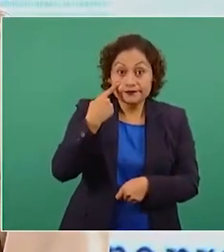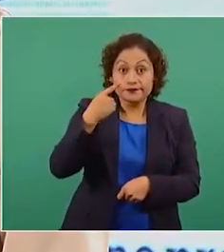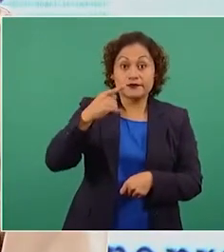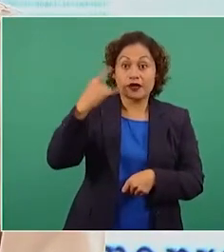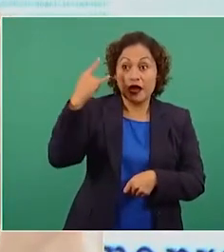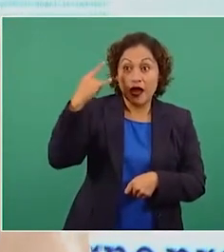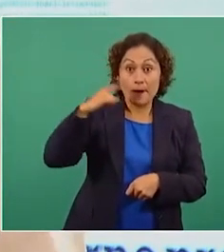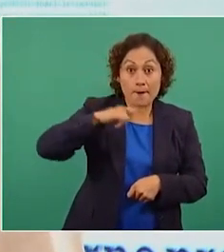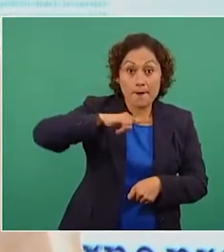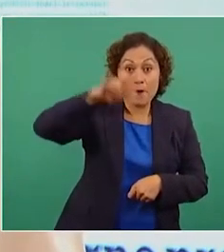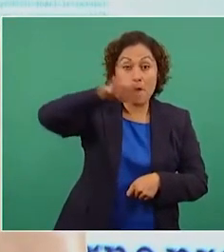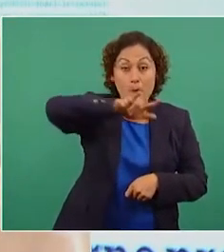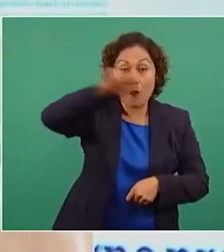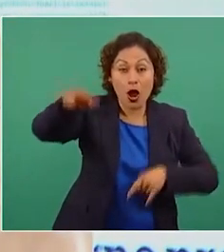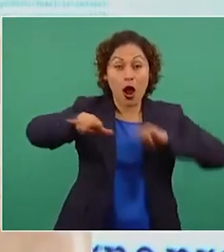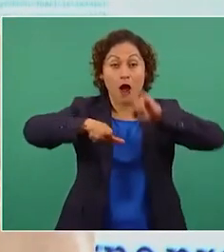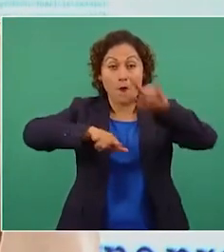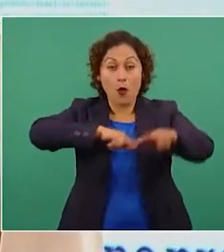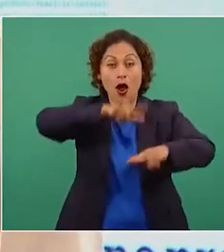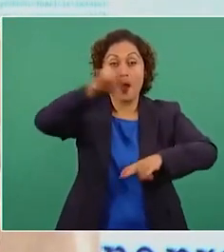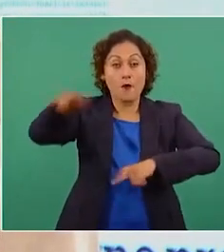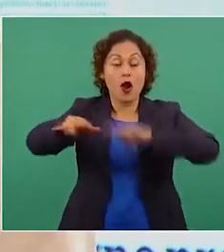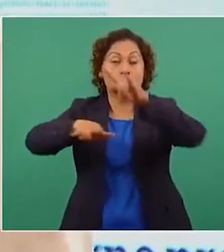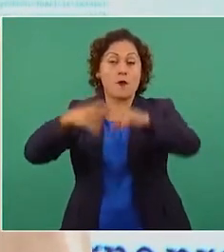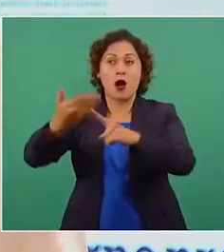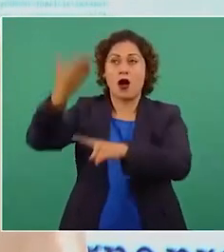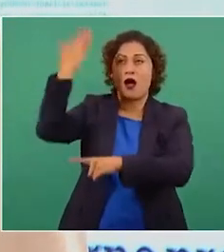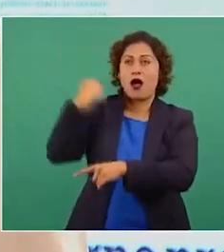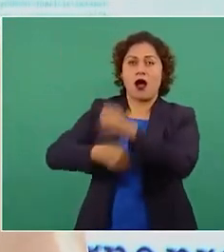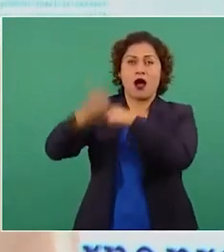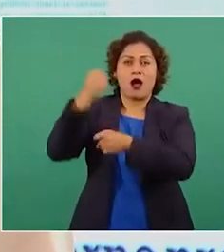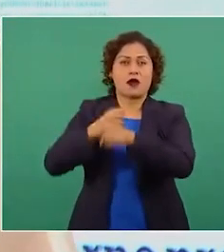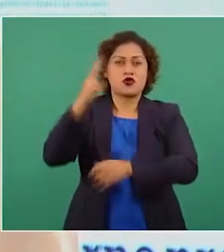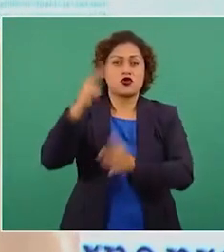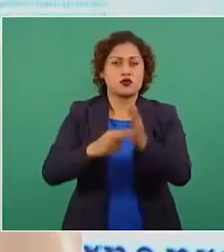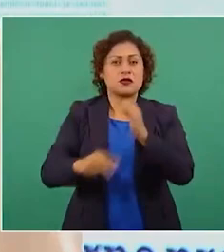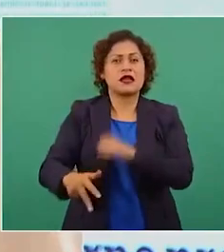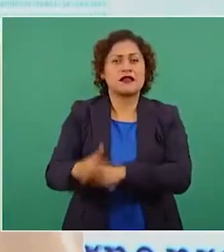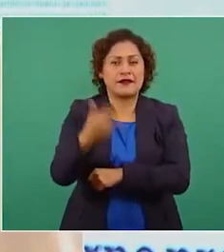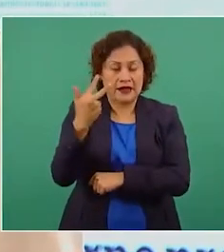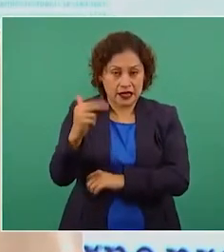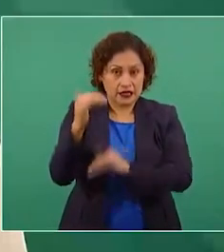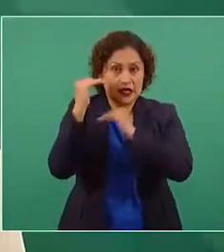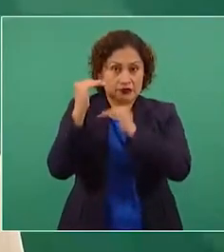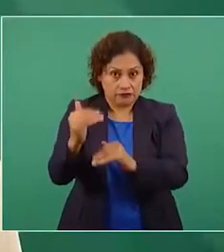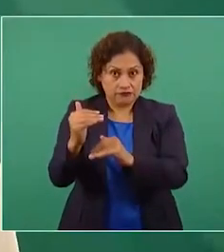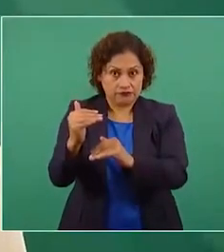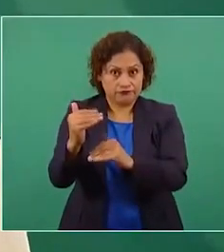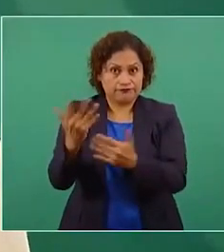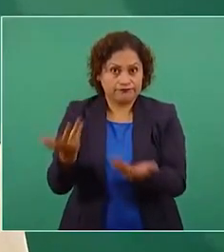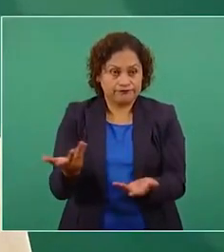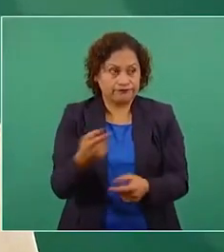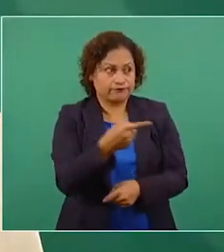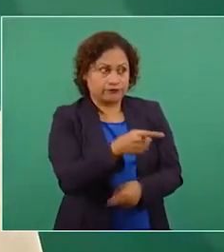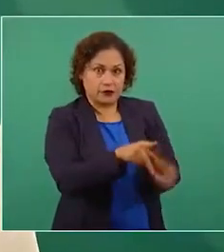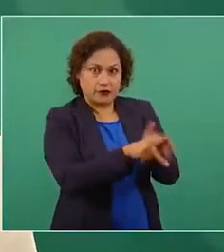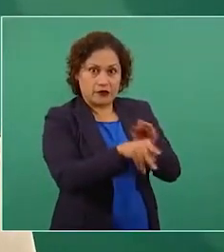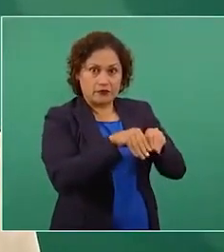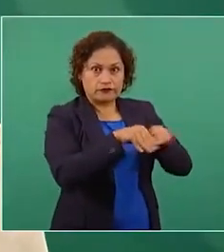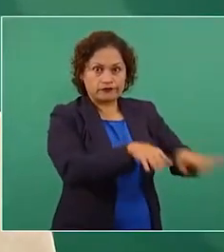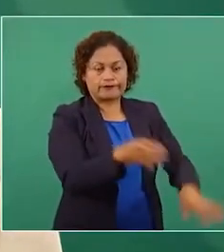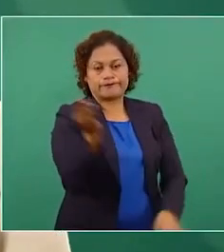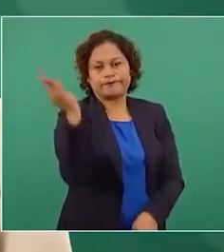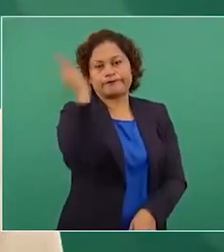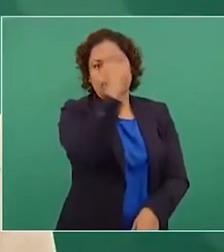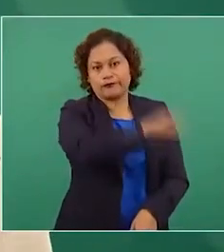permitirse, pero que fue rebasado desde 2013, la información publicada en El Financiero es falsa. El